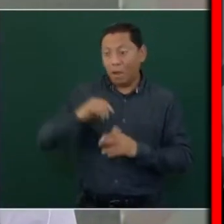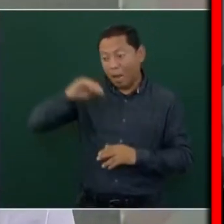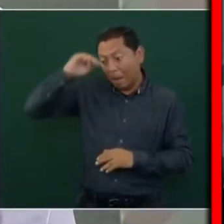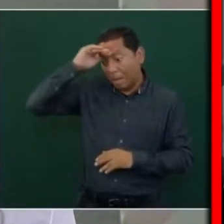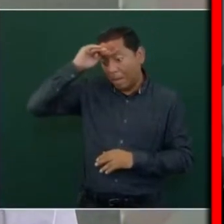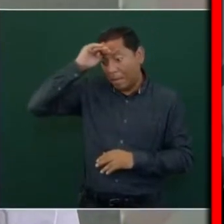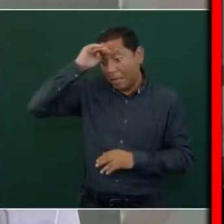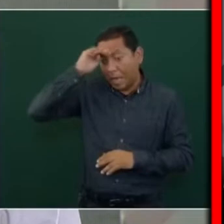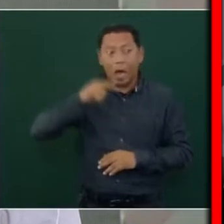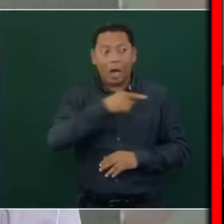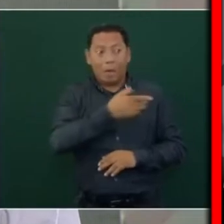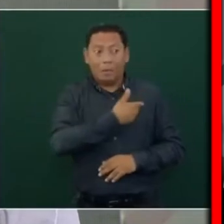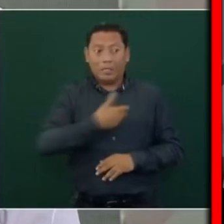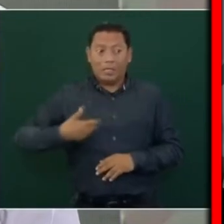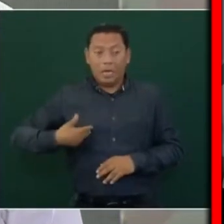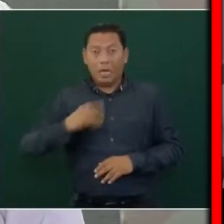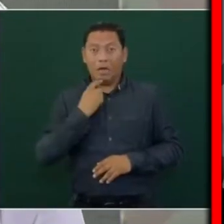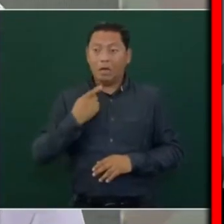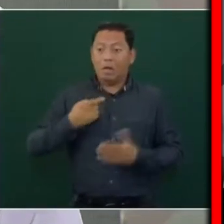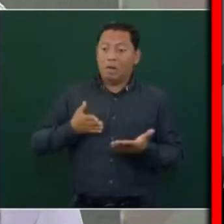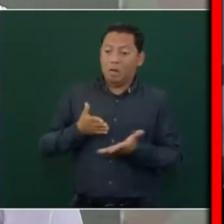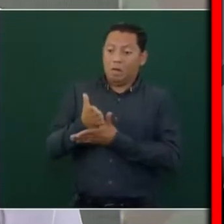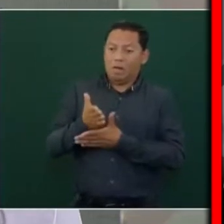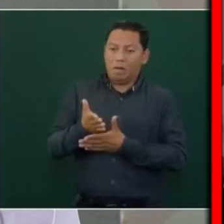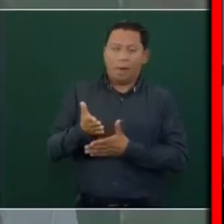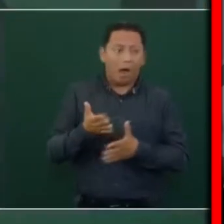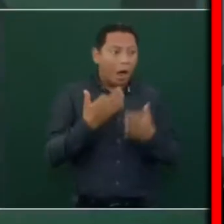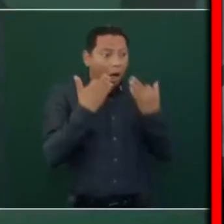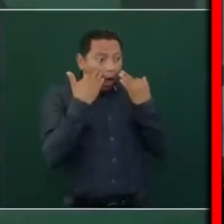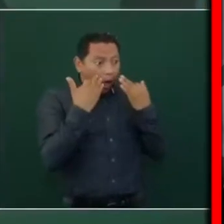Ya ven, teníamos razón.